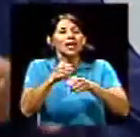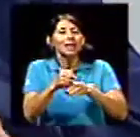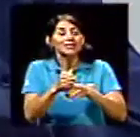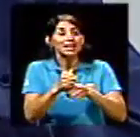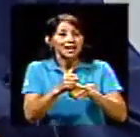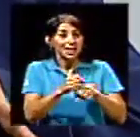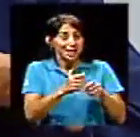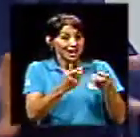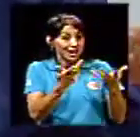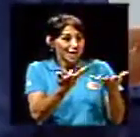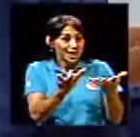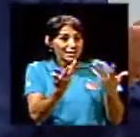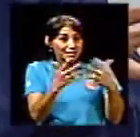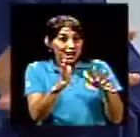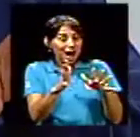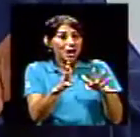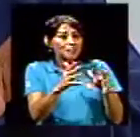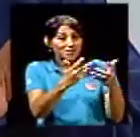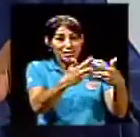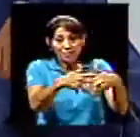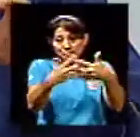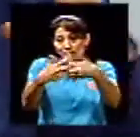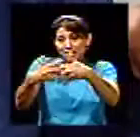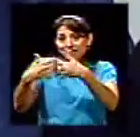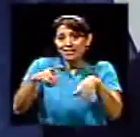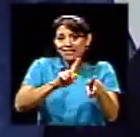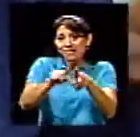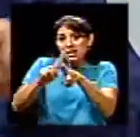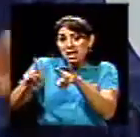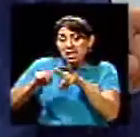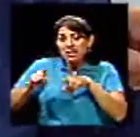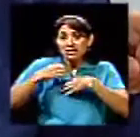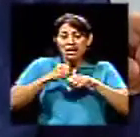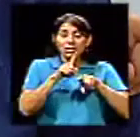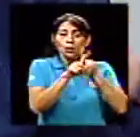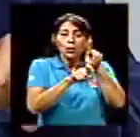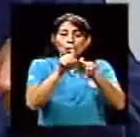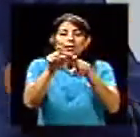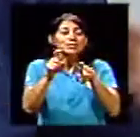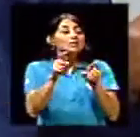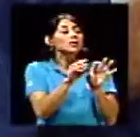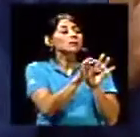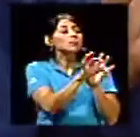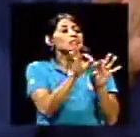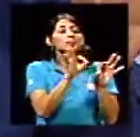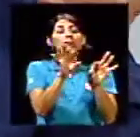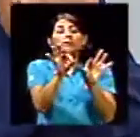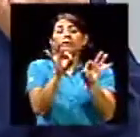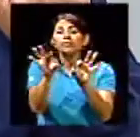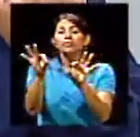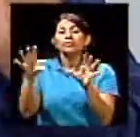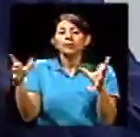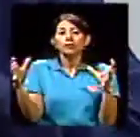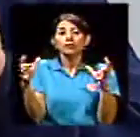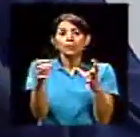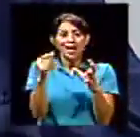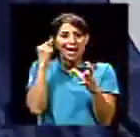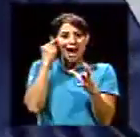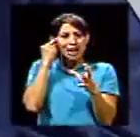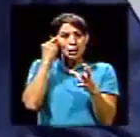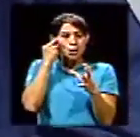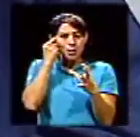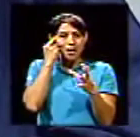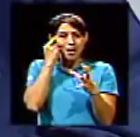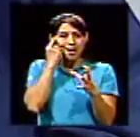empresas que han hecho análisis, digamos, encuestas periódicas, y entonces calculan el error de esas estimaciones. Esa es otra forma. Pero,